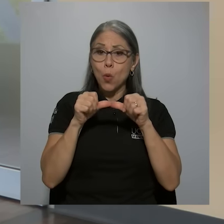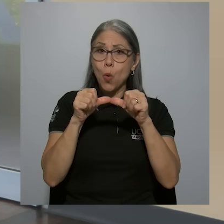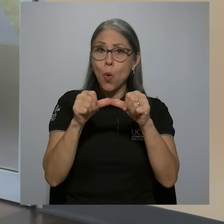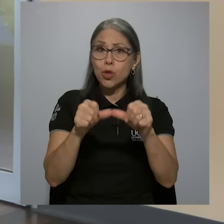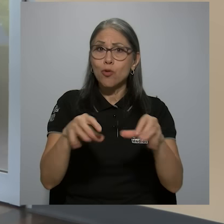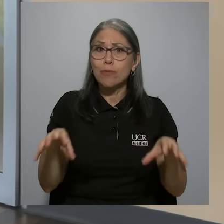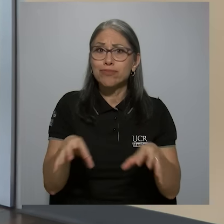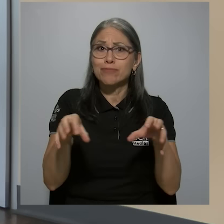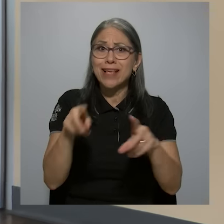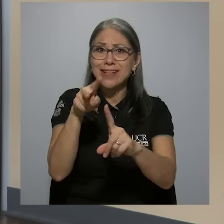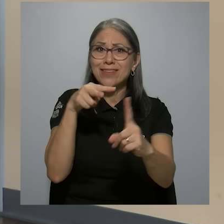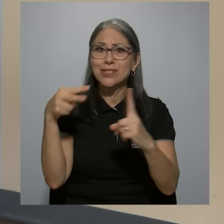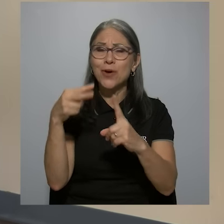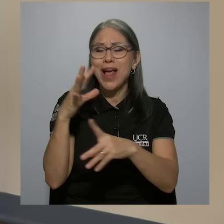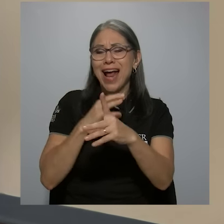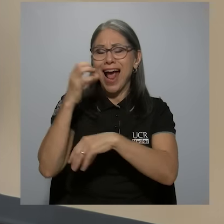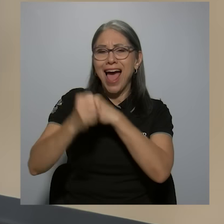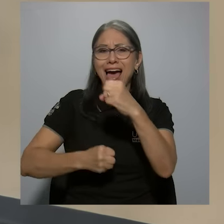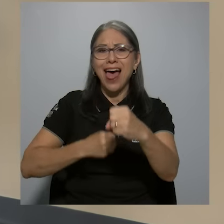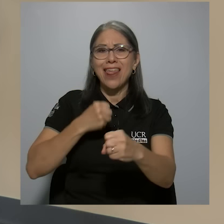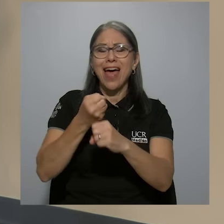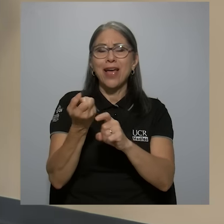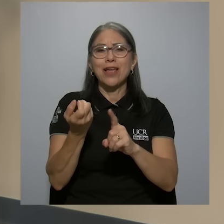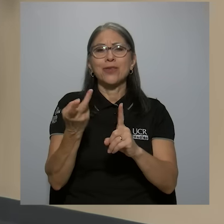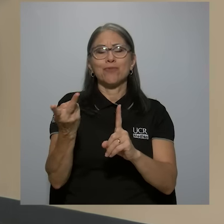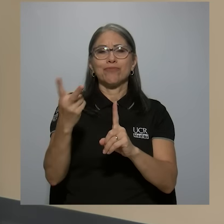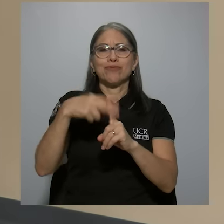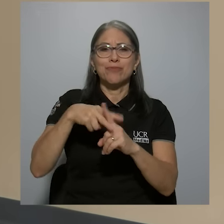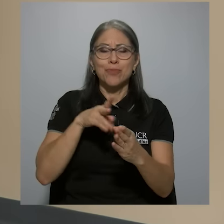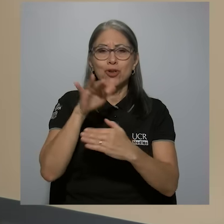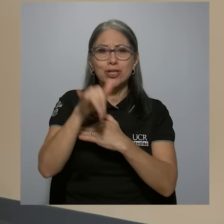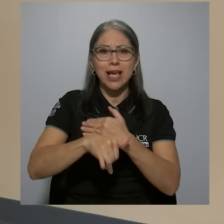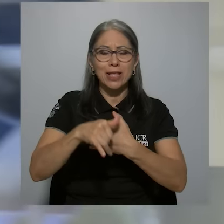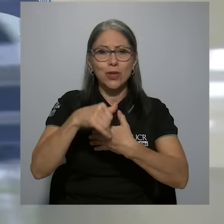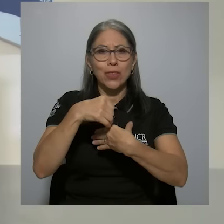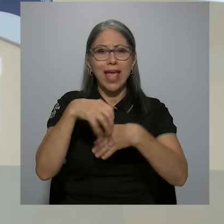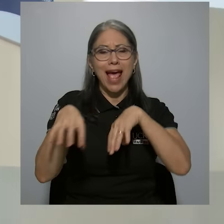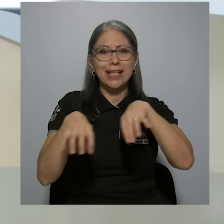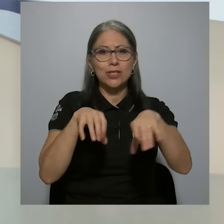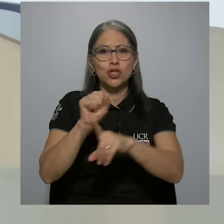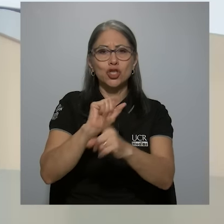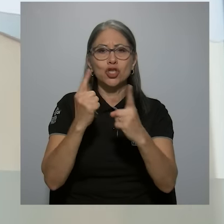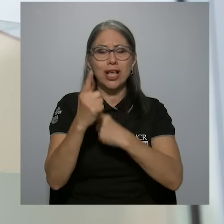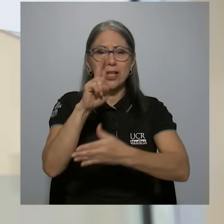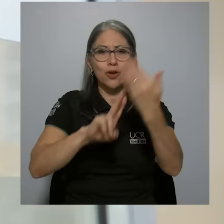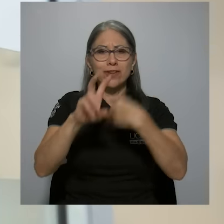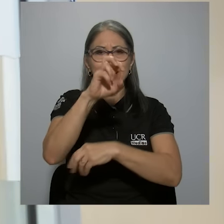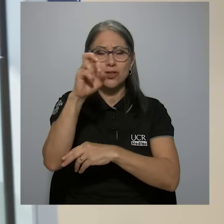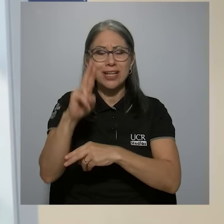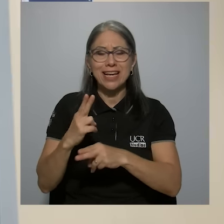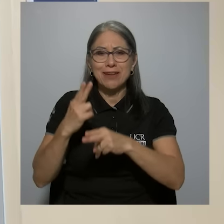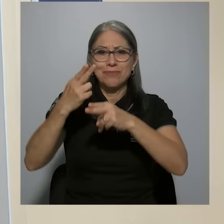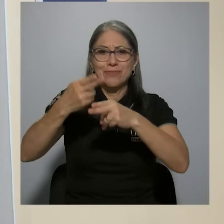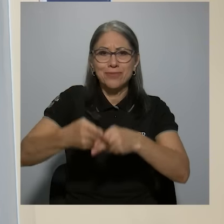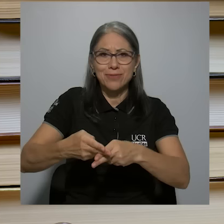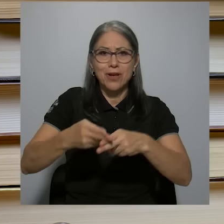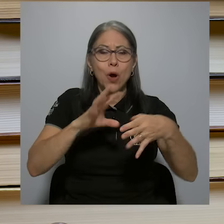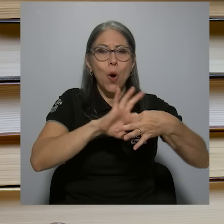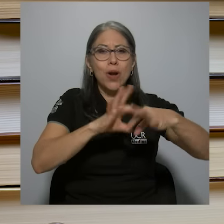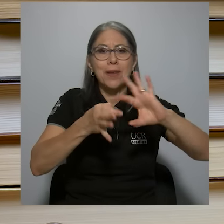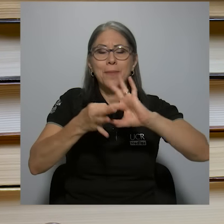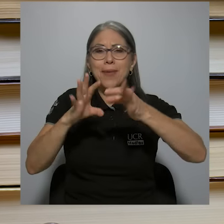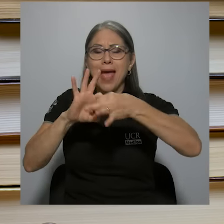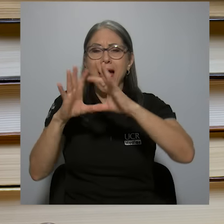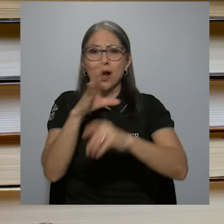viva esta visión, cada año se pone en práctica el proyecto de acción social de la Universidad de Costa Rica denominado